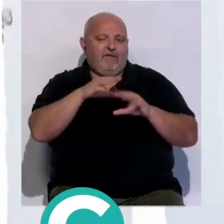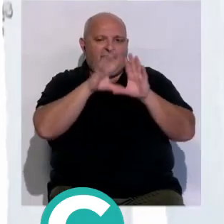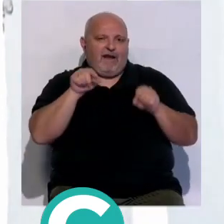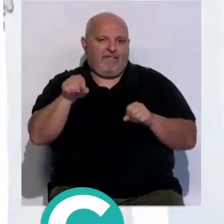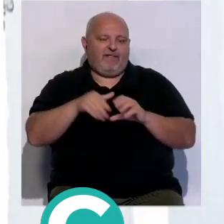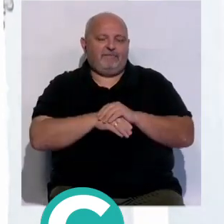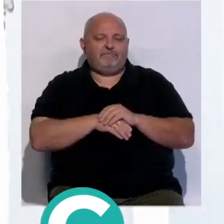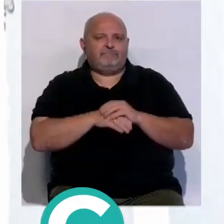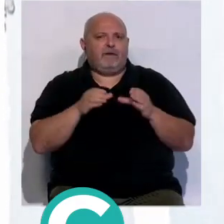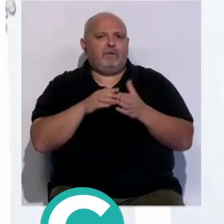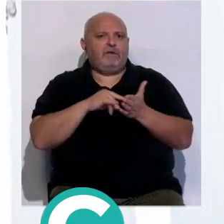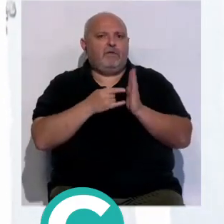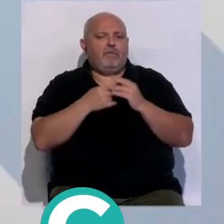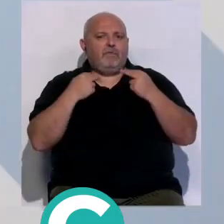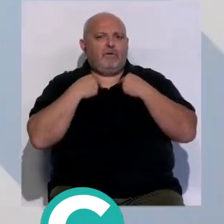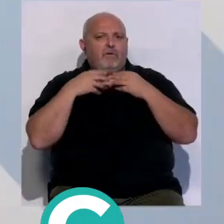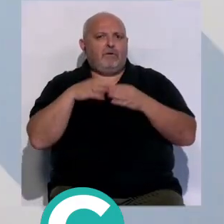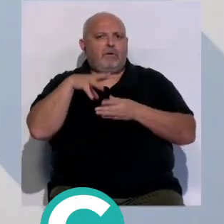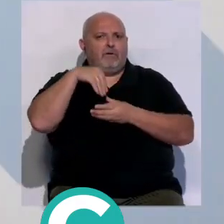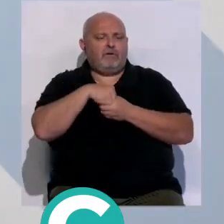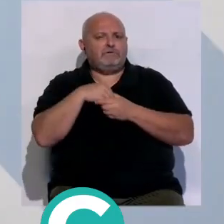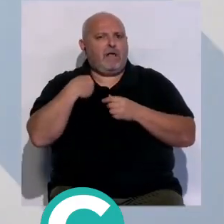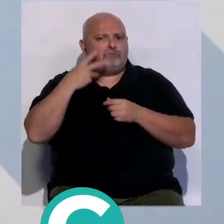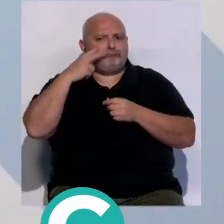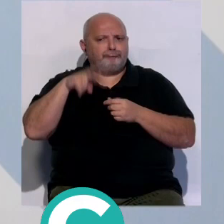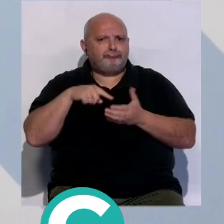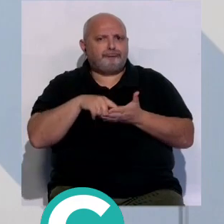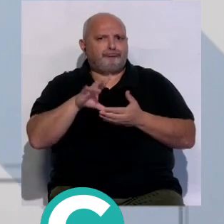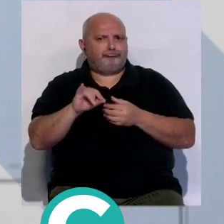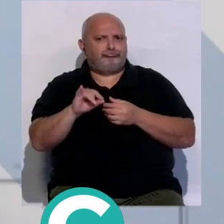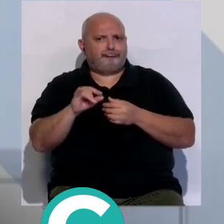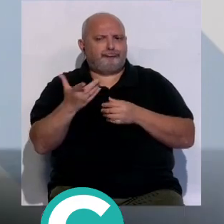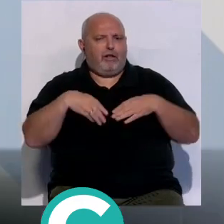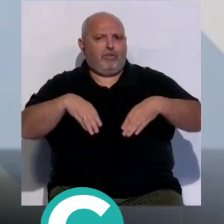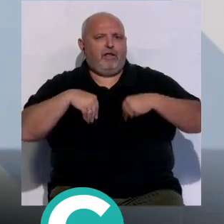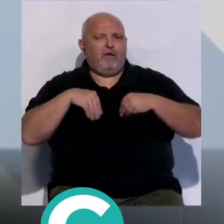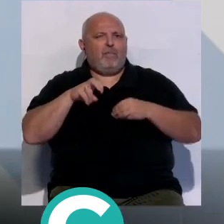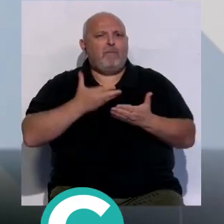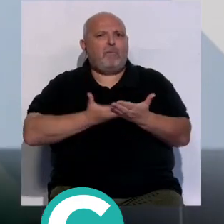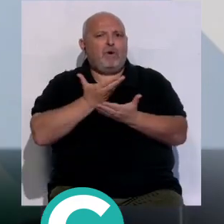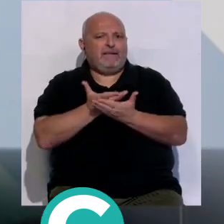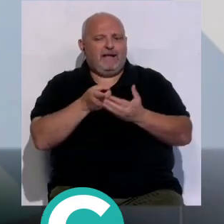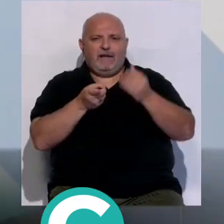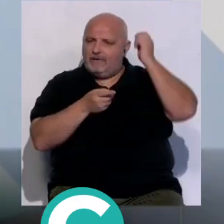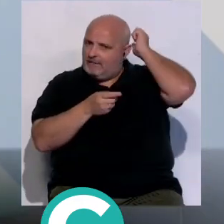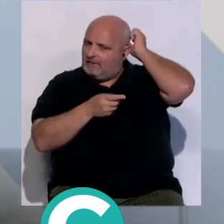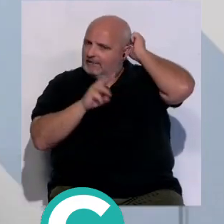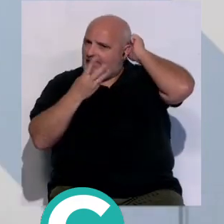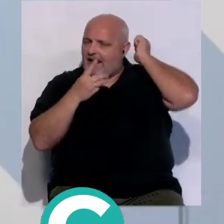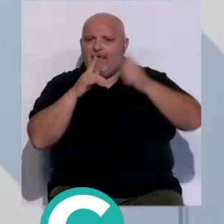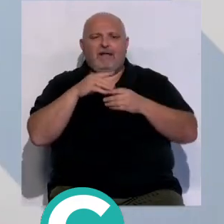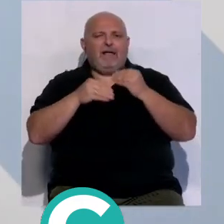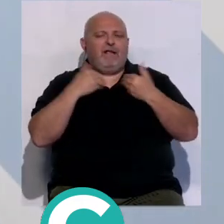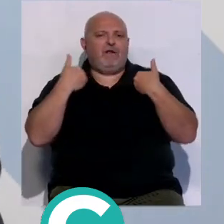Valcárcel El equipo técnico de la Diputación Provincial de Cádiz ha dado el visto bueno a la nueva propuesta a la nueva propuesta en la tercera